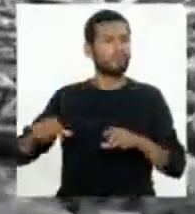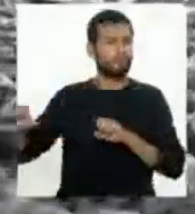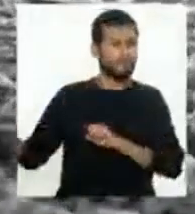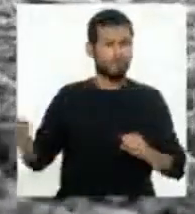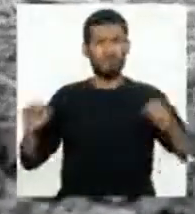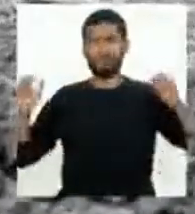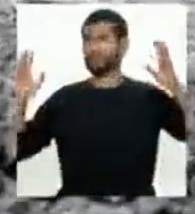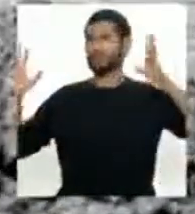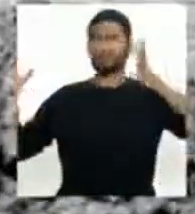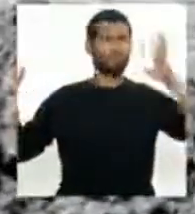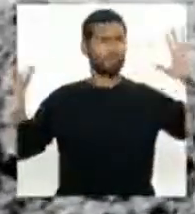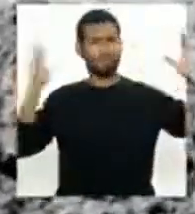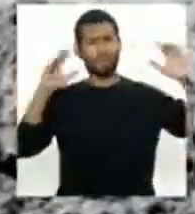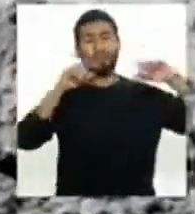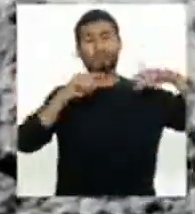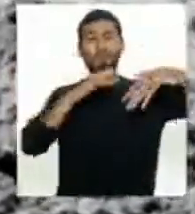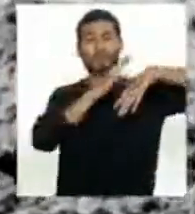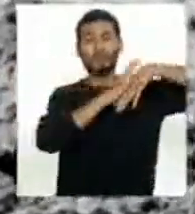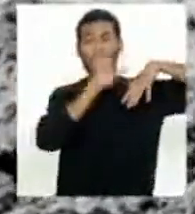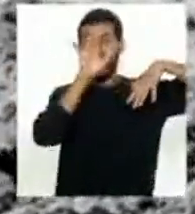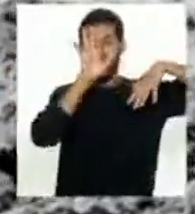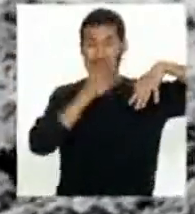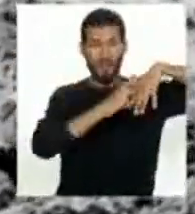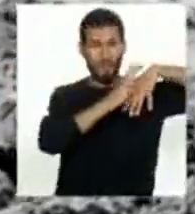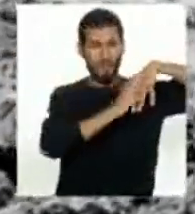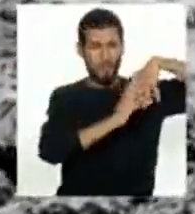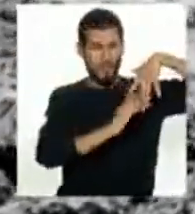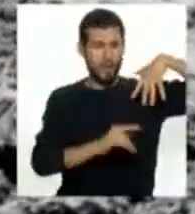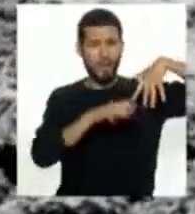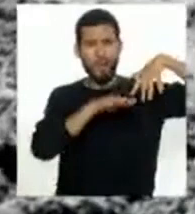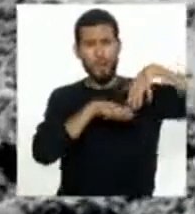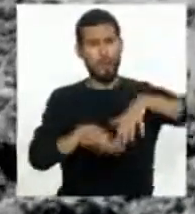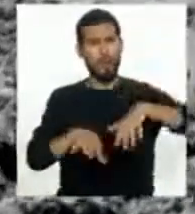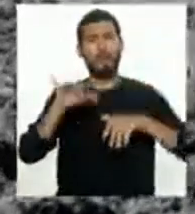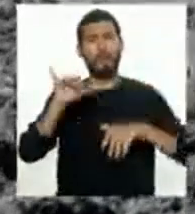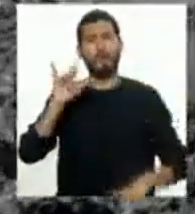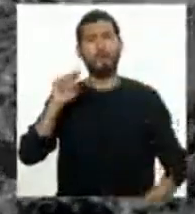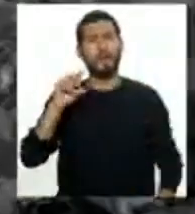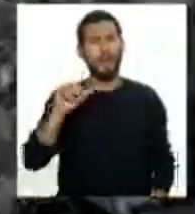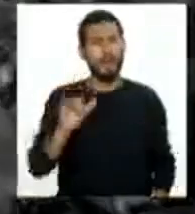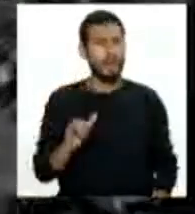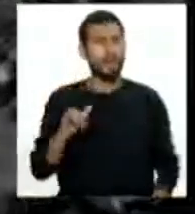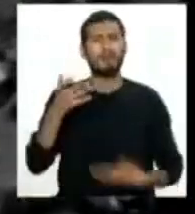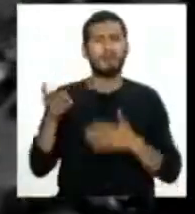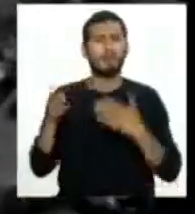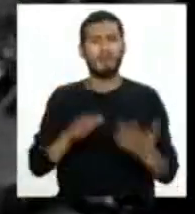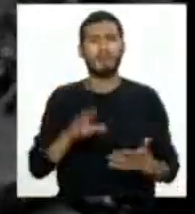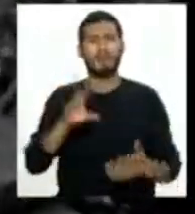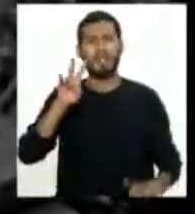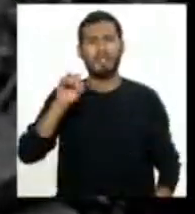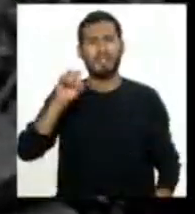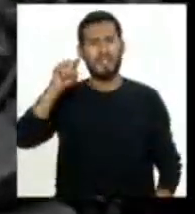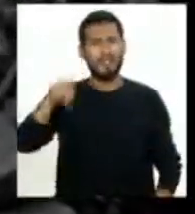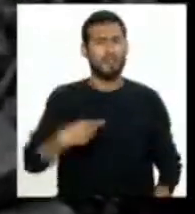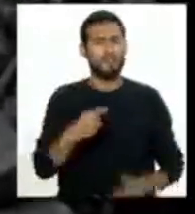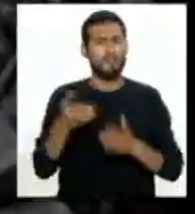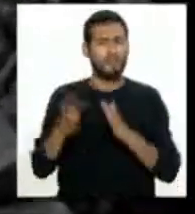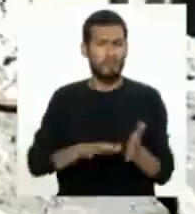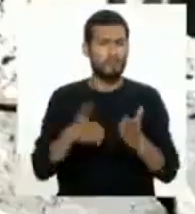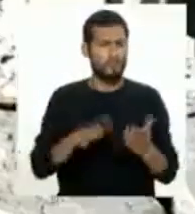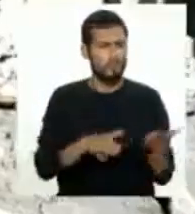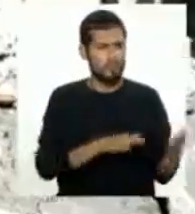desprendimiento del nevado de Huascarán, que sepultó la localidad de Yungay y que dejó un saldo de 70.000 fallecidos.